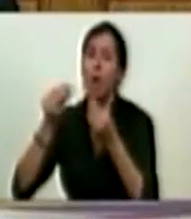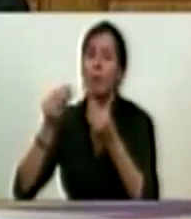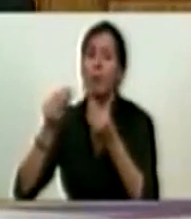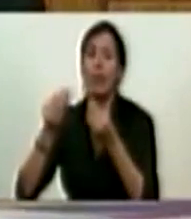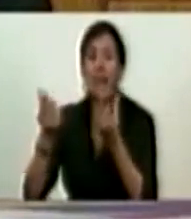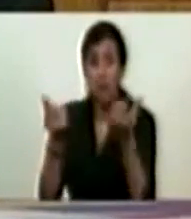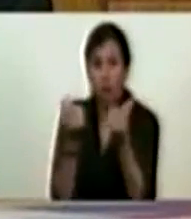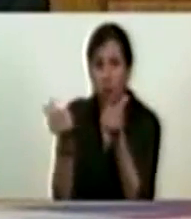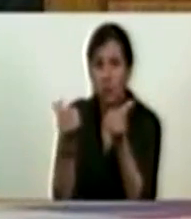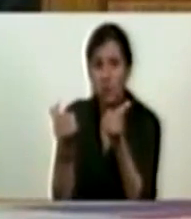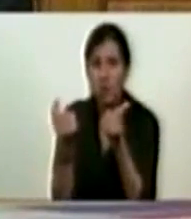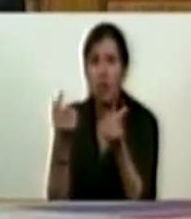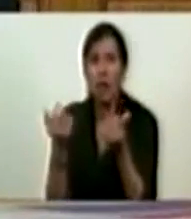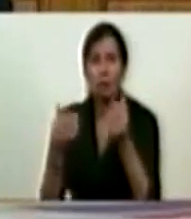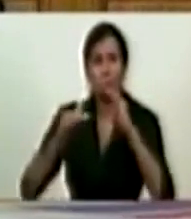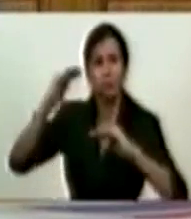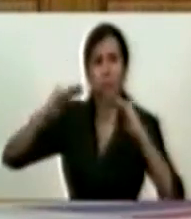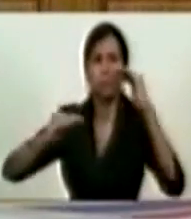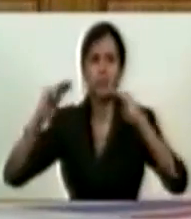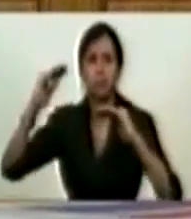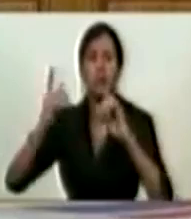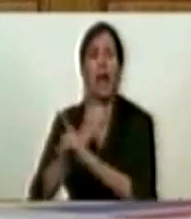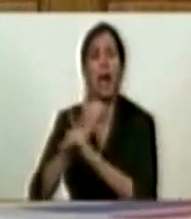de la economía y de la vida social.